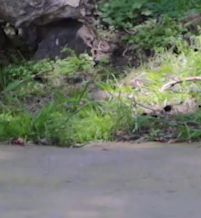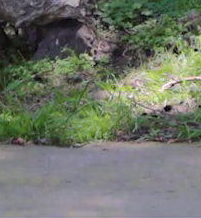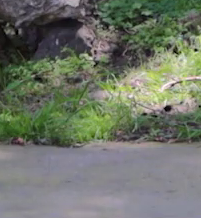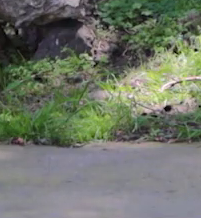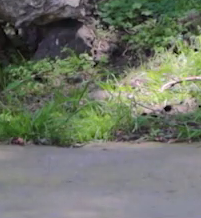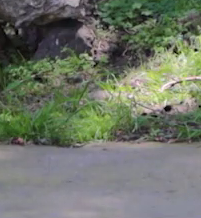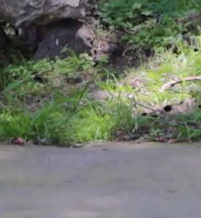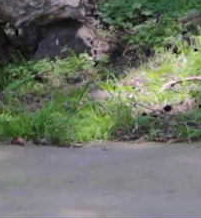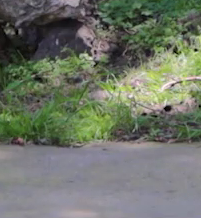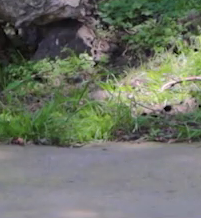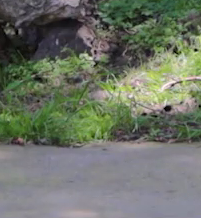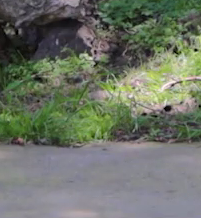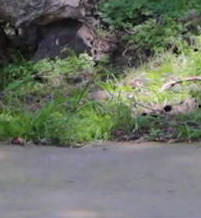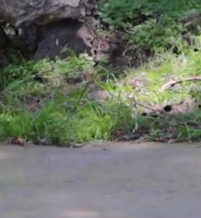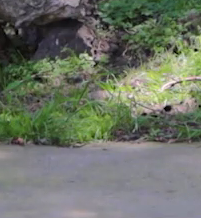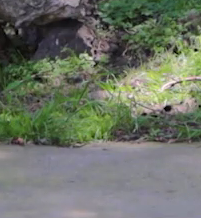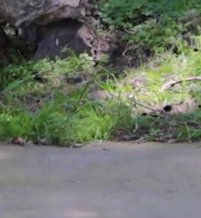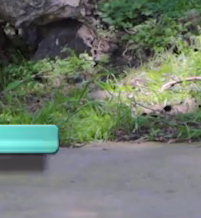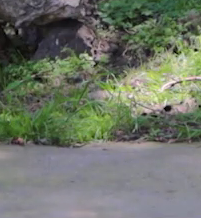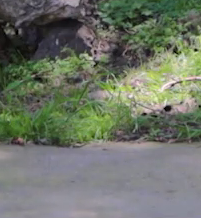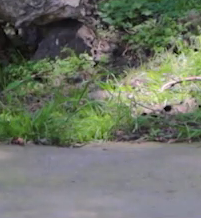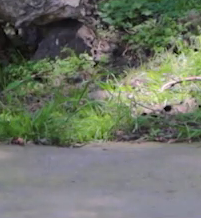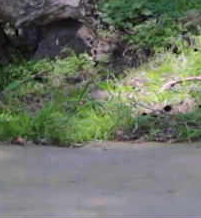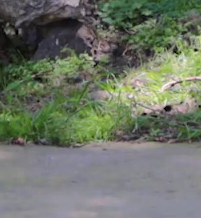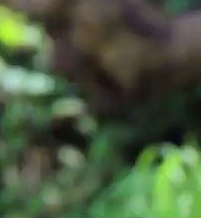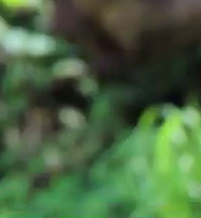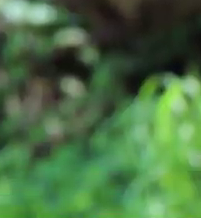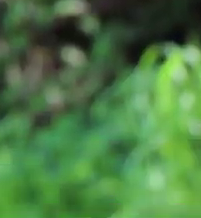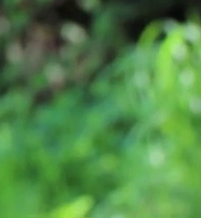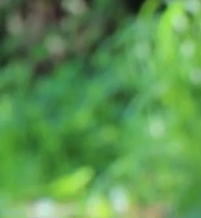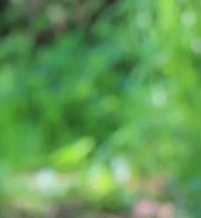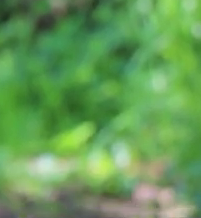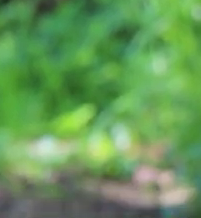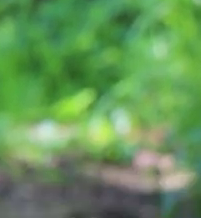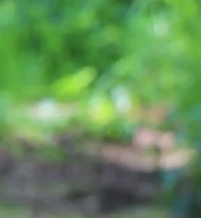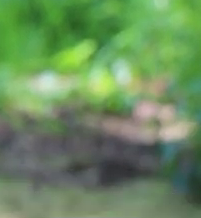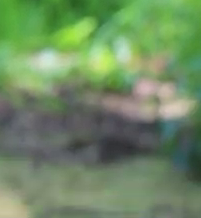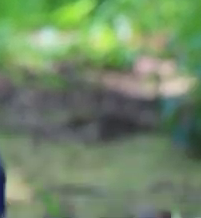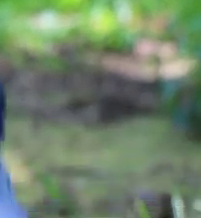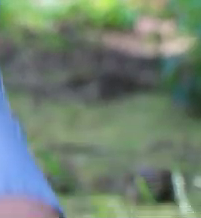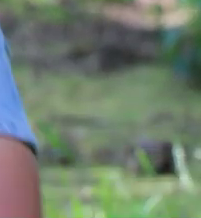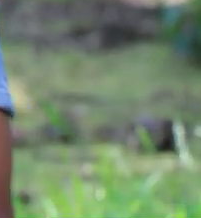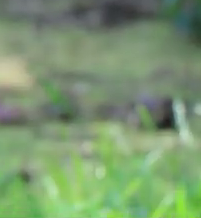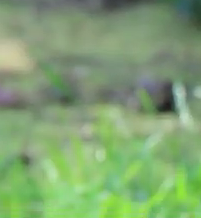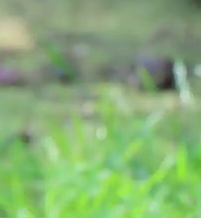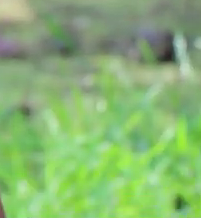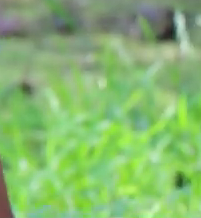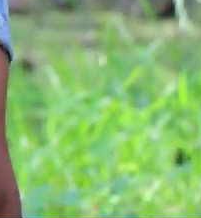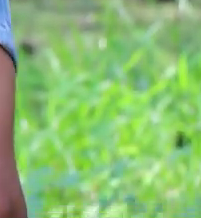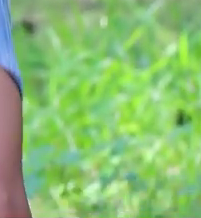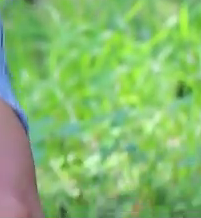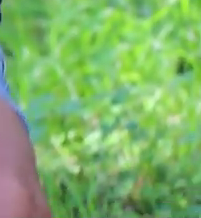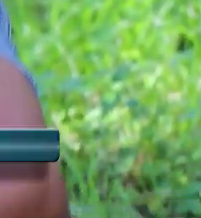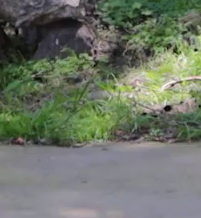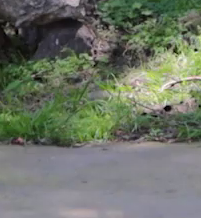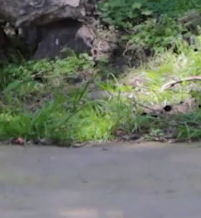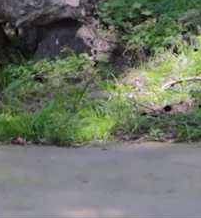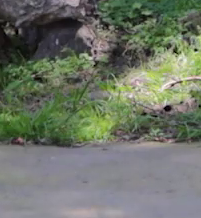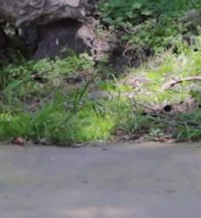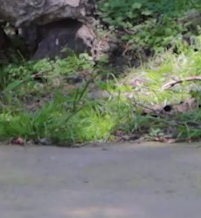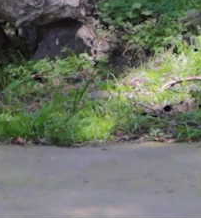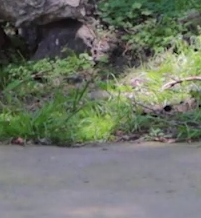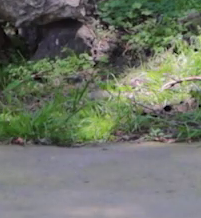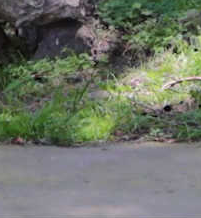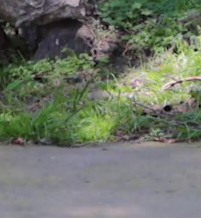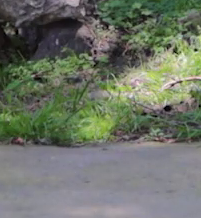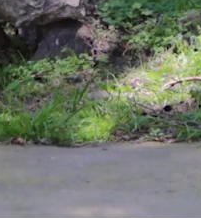Flexionamos. Muy bien. Exactamente. Ahí. Muy bien hecho. Ya ir. Ahí bien. Una más. Bien. Otra